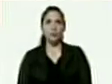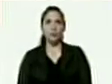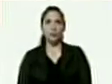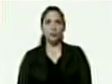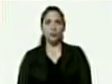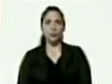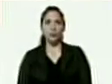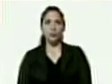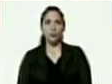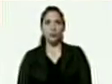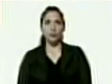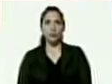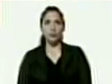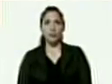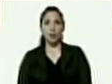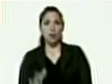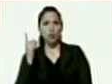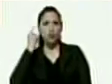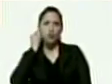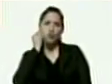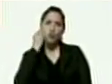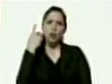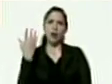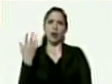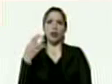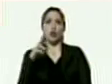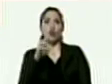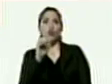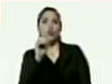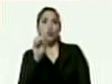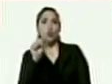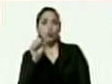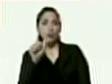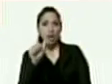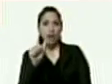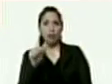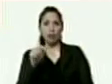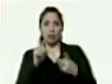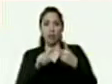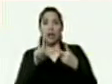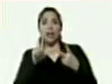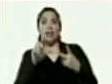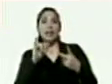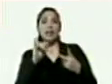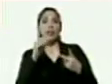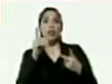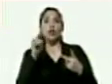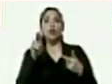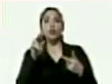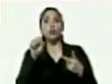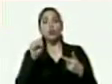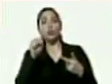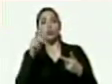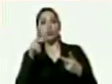de estas mujeres Rosa Liduzca Liduzca nos dijo una palabra clave